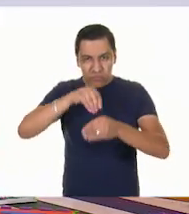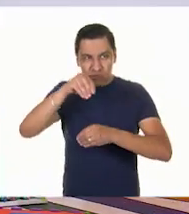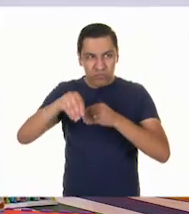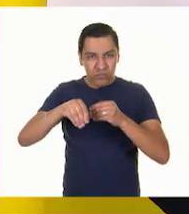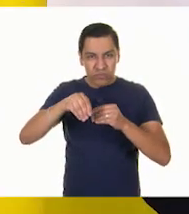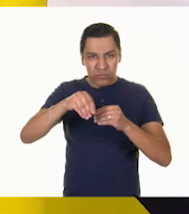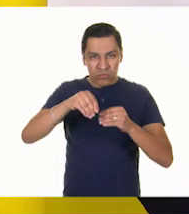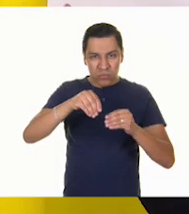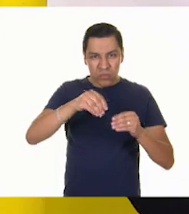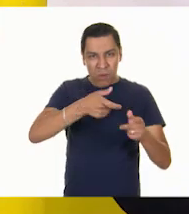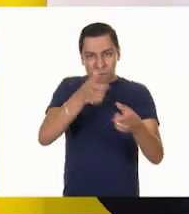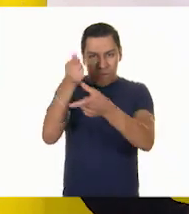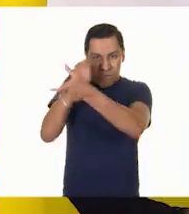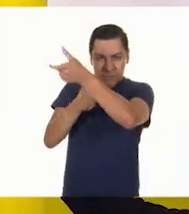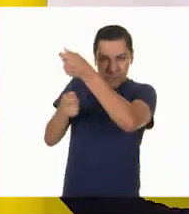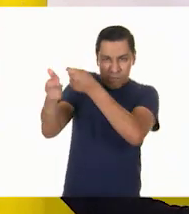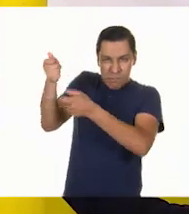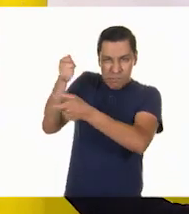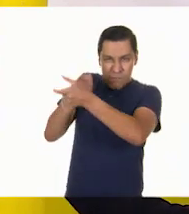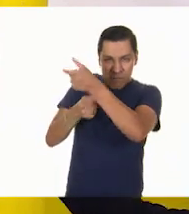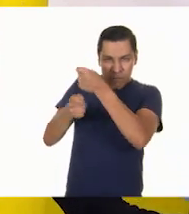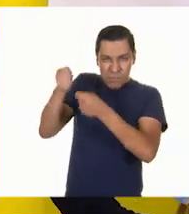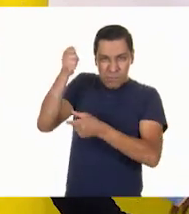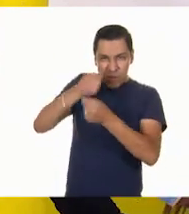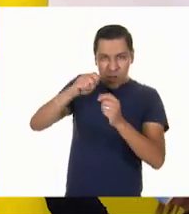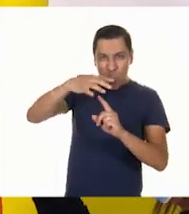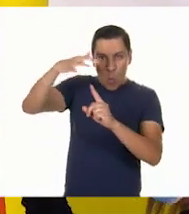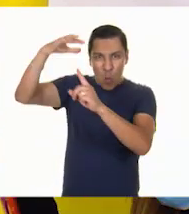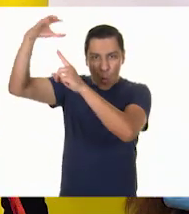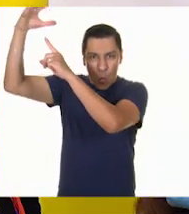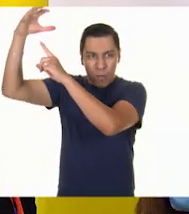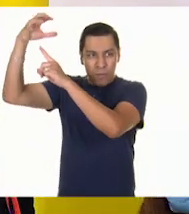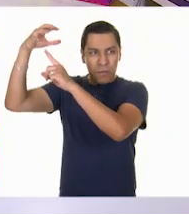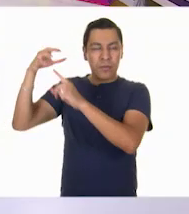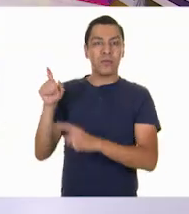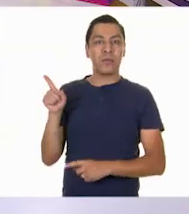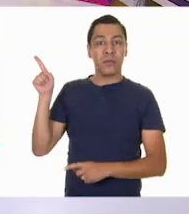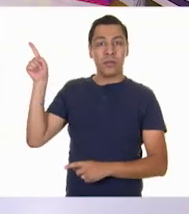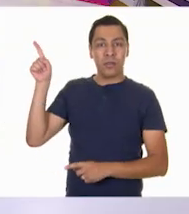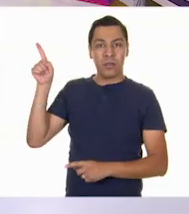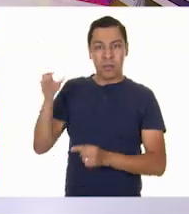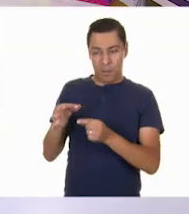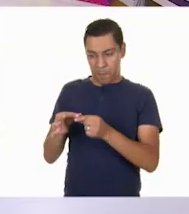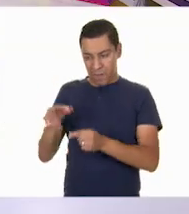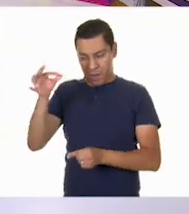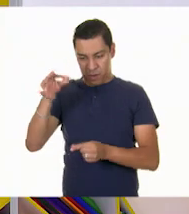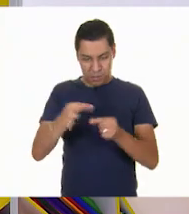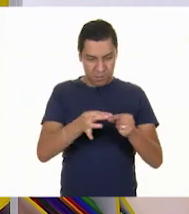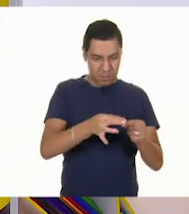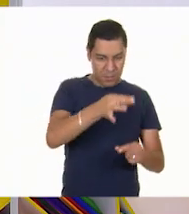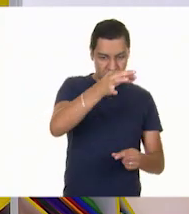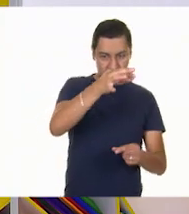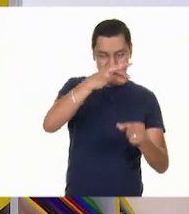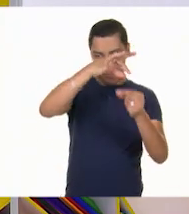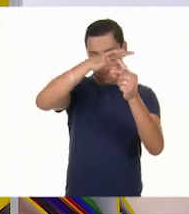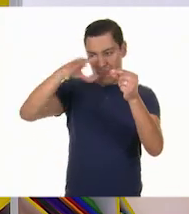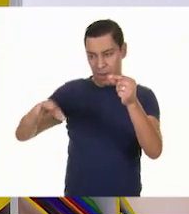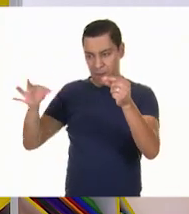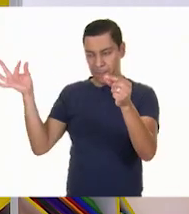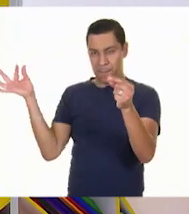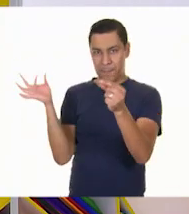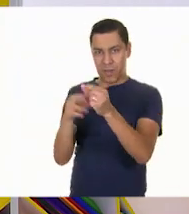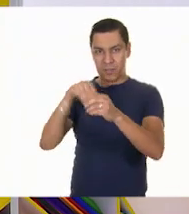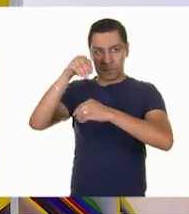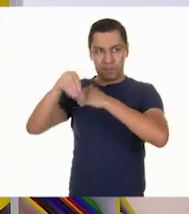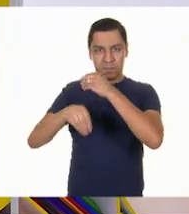Los hace con varitas de bambú. También le encanta enseñarle a sus alumnos a realizar cuando tienen un ratito libre